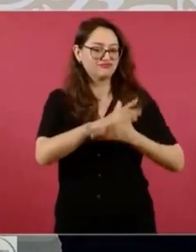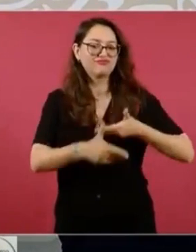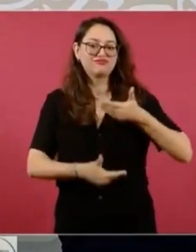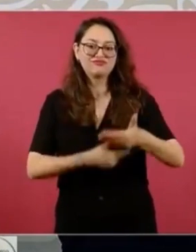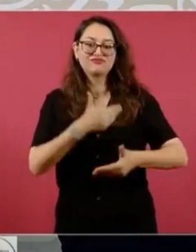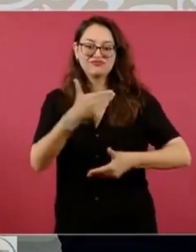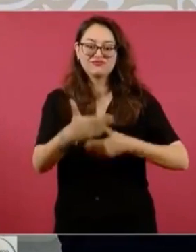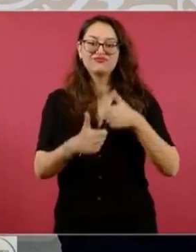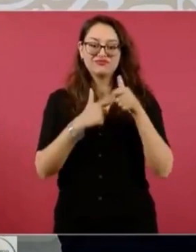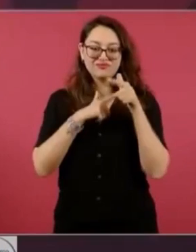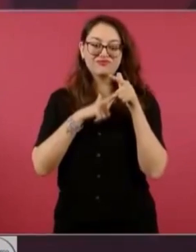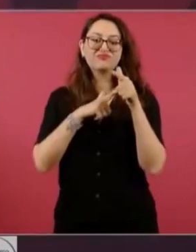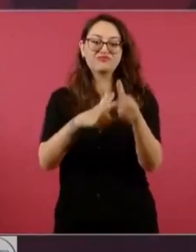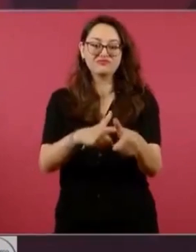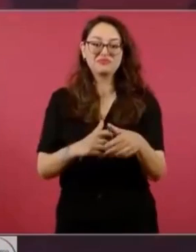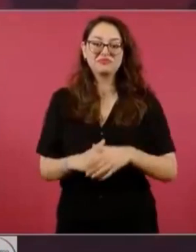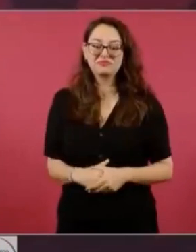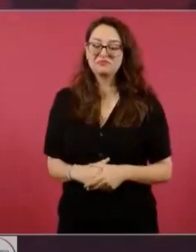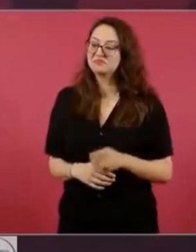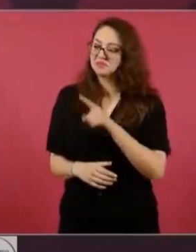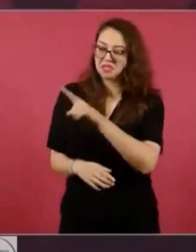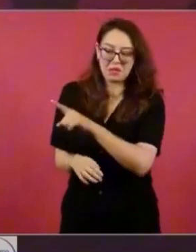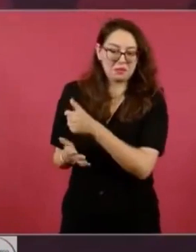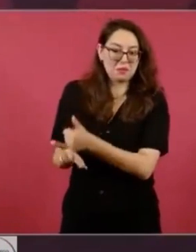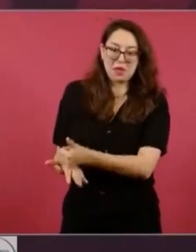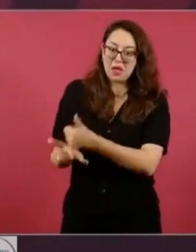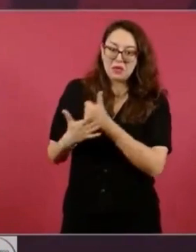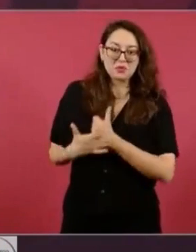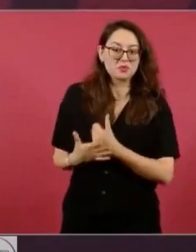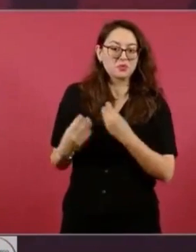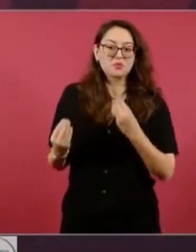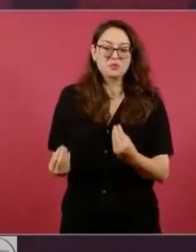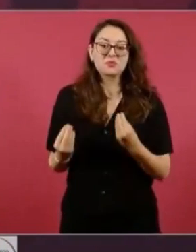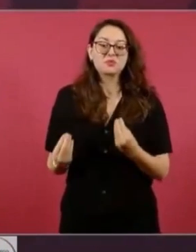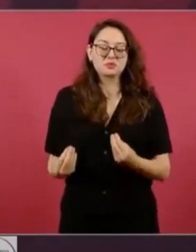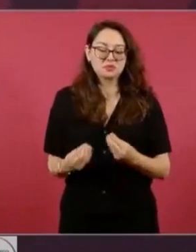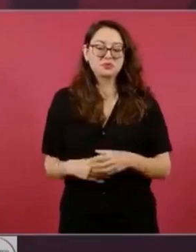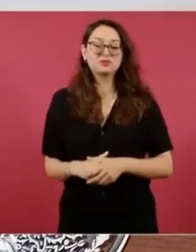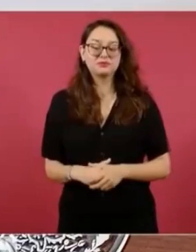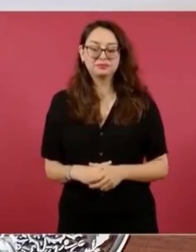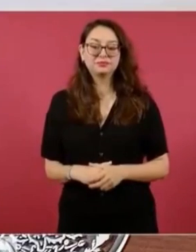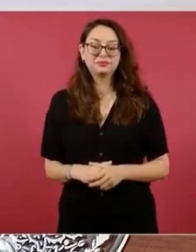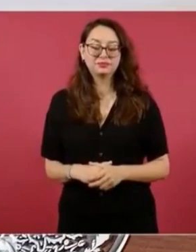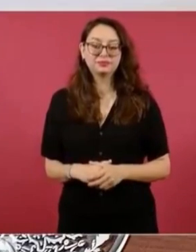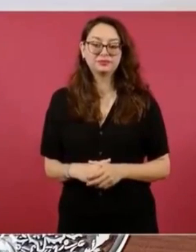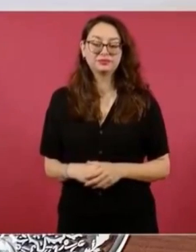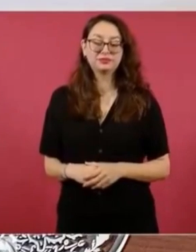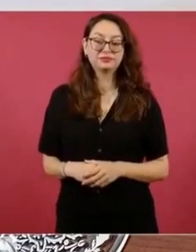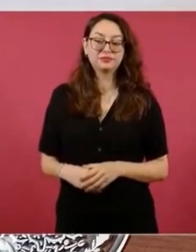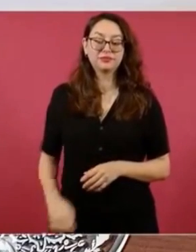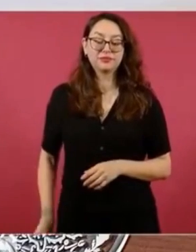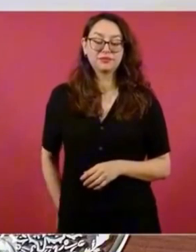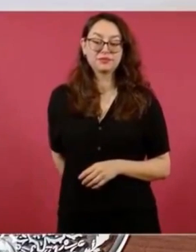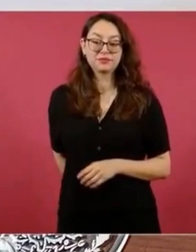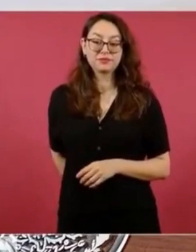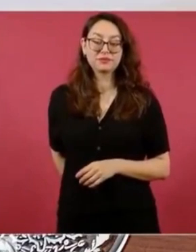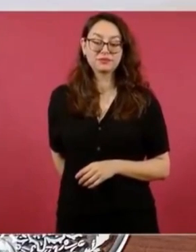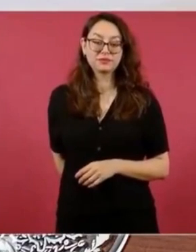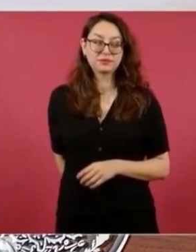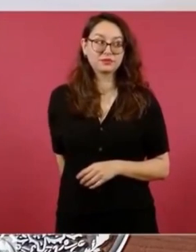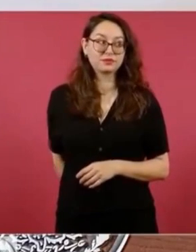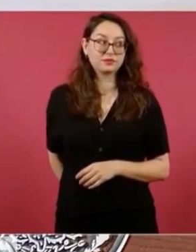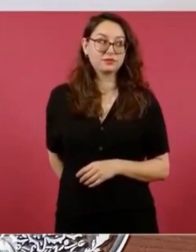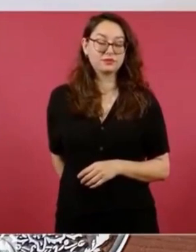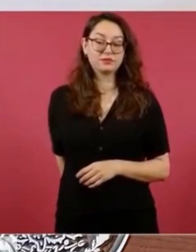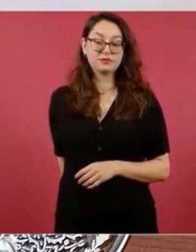Porque fue un buen promotor de la transformación. Y así como